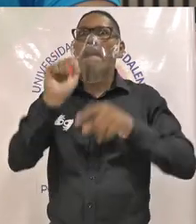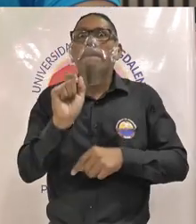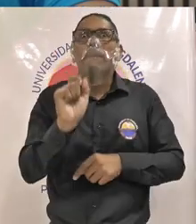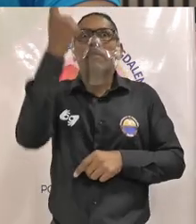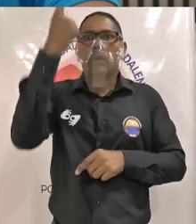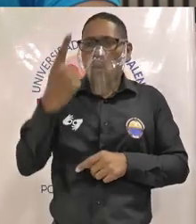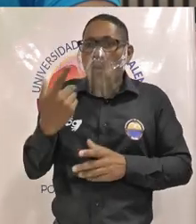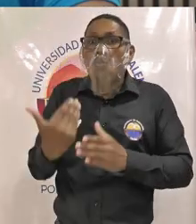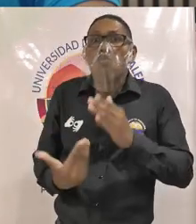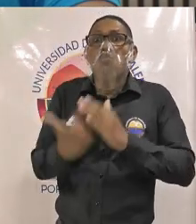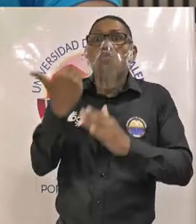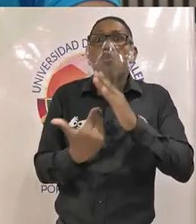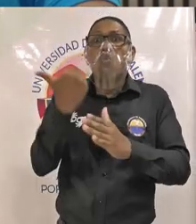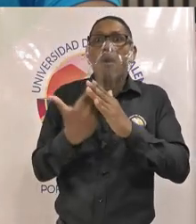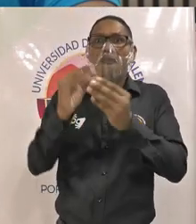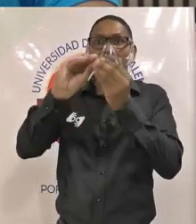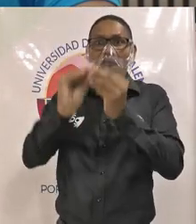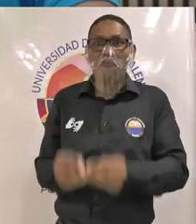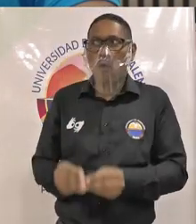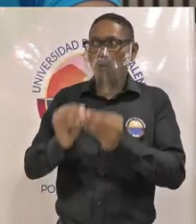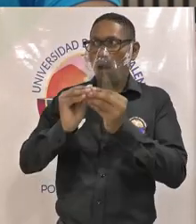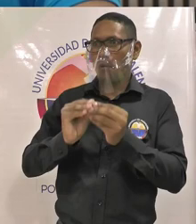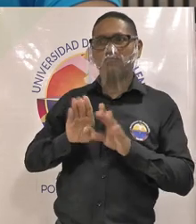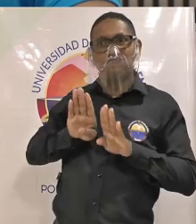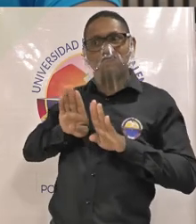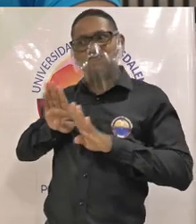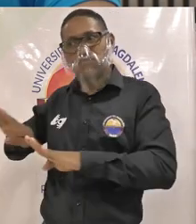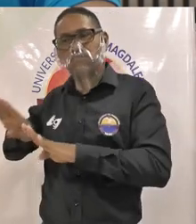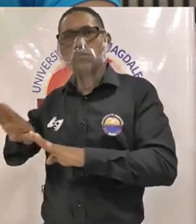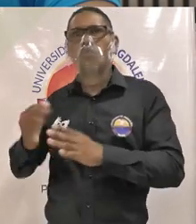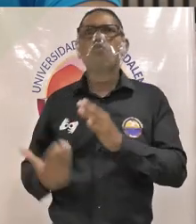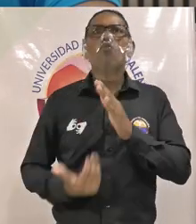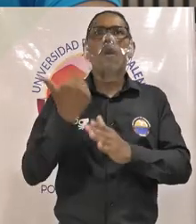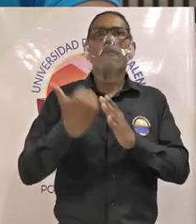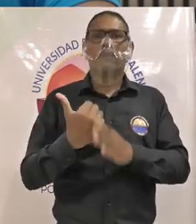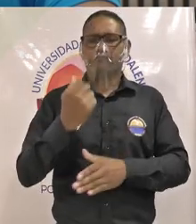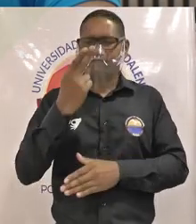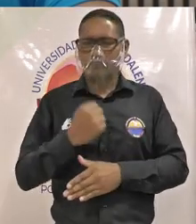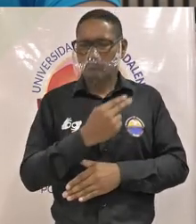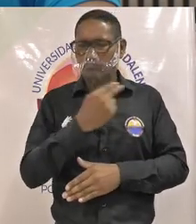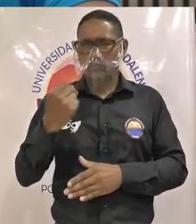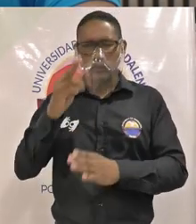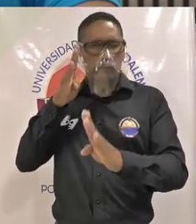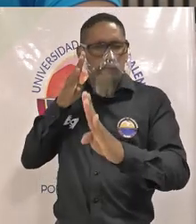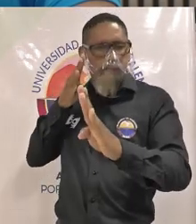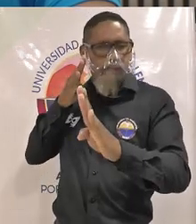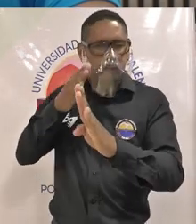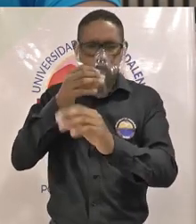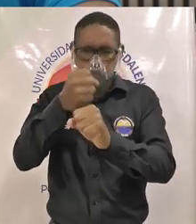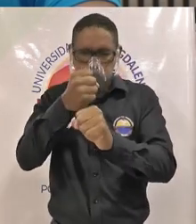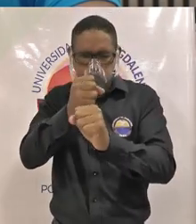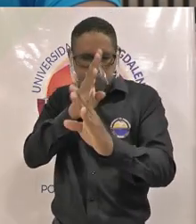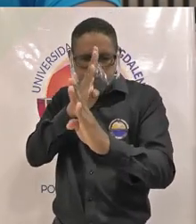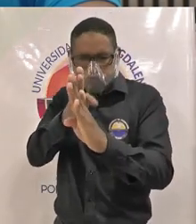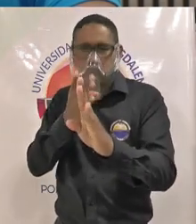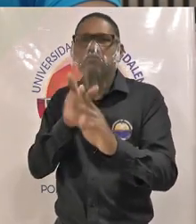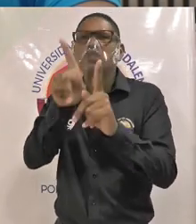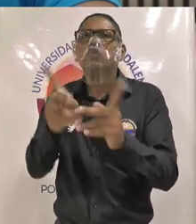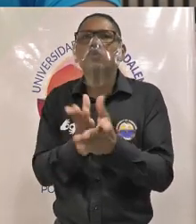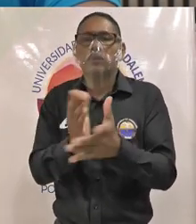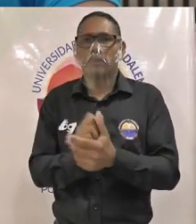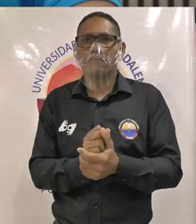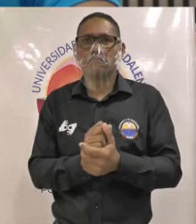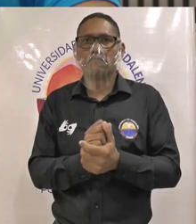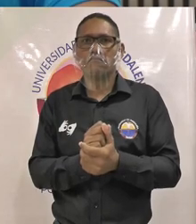comenzar una representación estudiantil que se compromete a trabajar con y por los estudiantes pero son solo